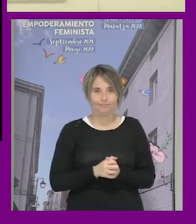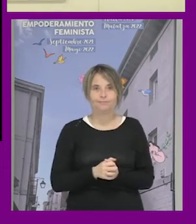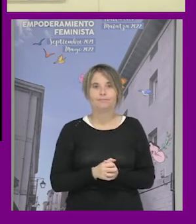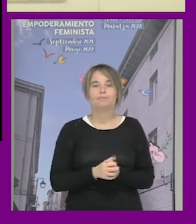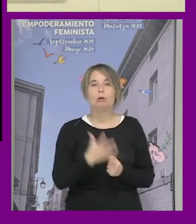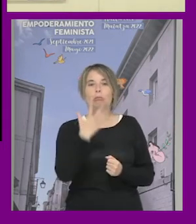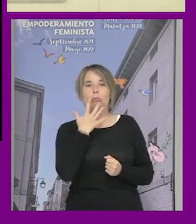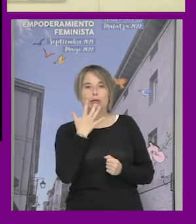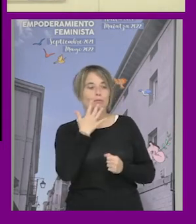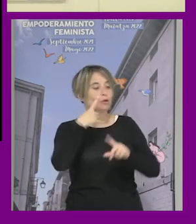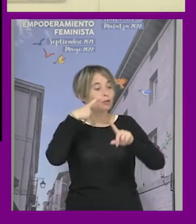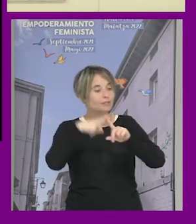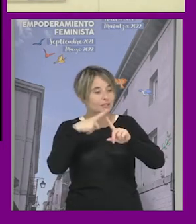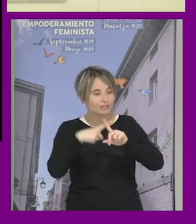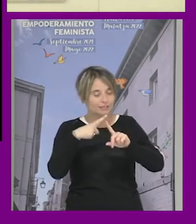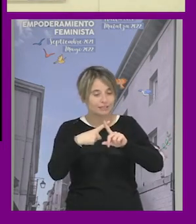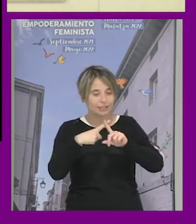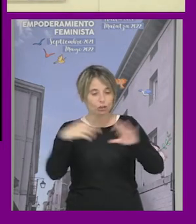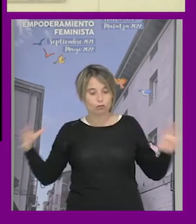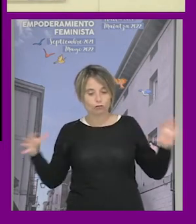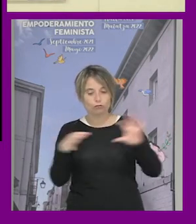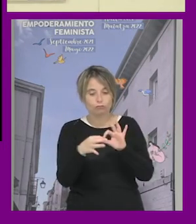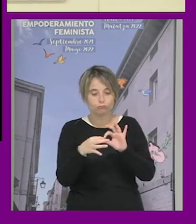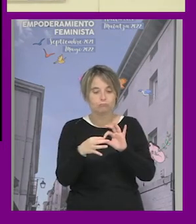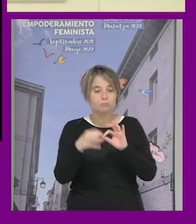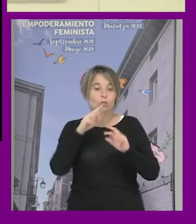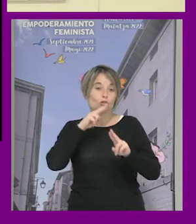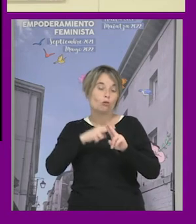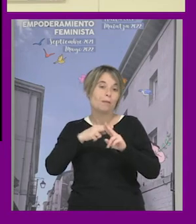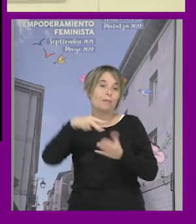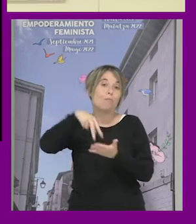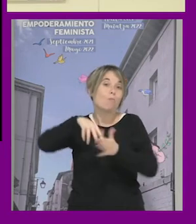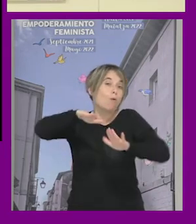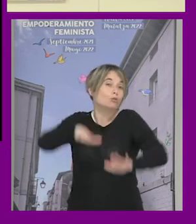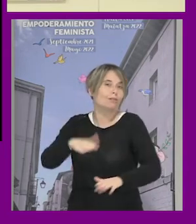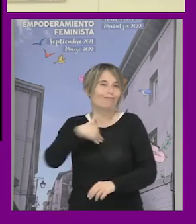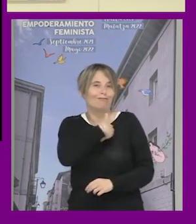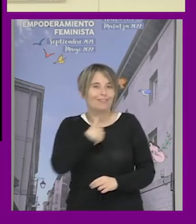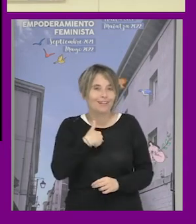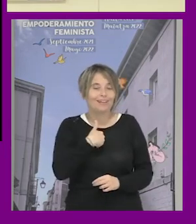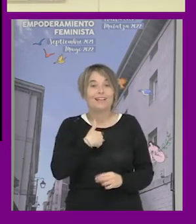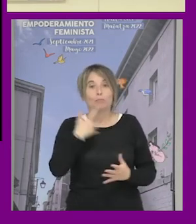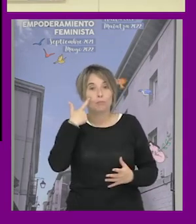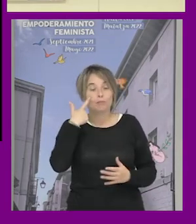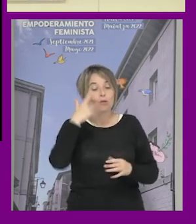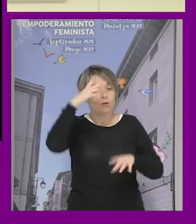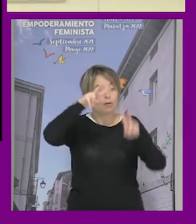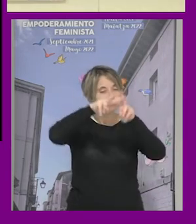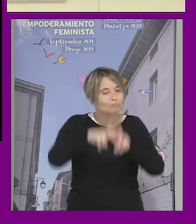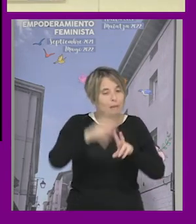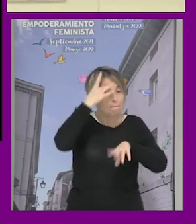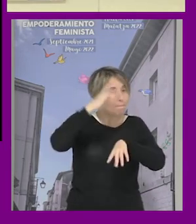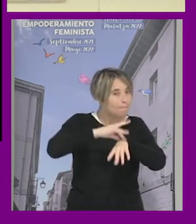el sexo esté cruzado por la posición de género nos explica por ejemplo por qué en la investigación médica continúa